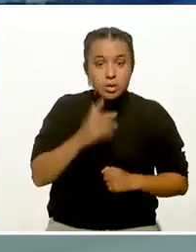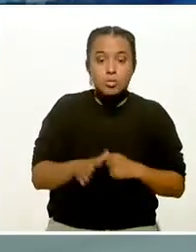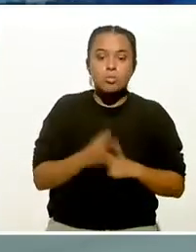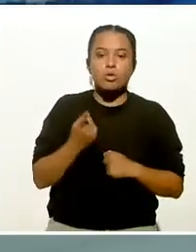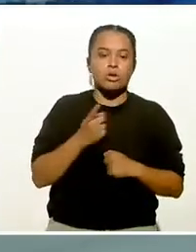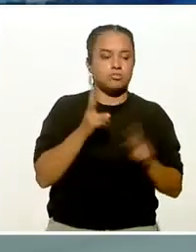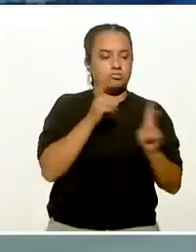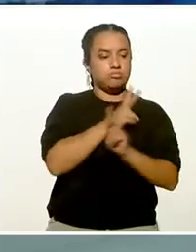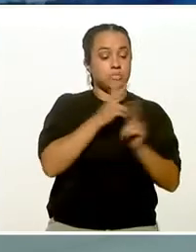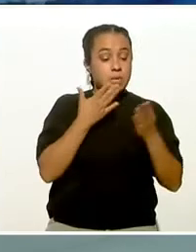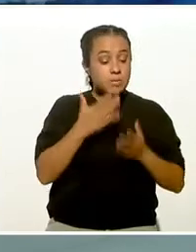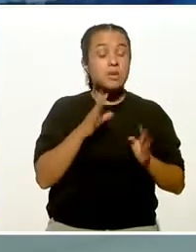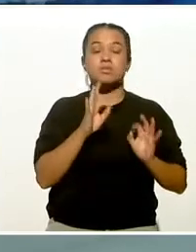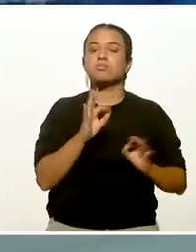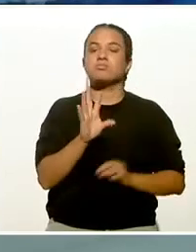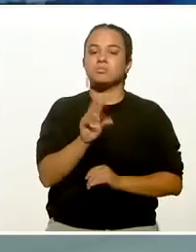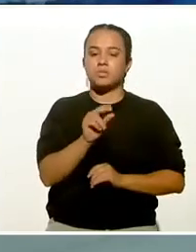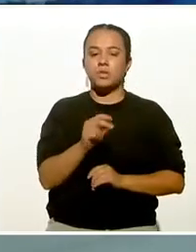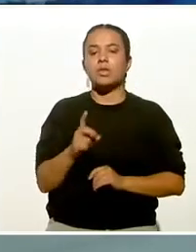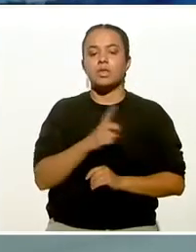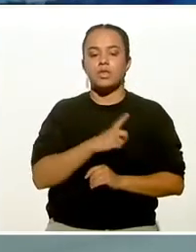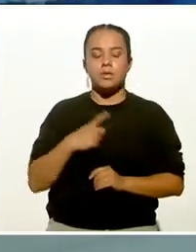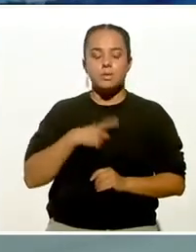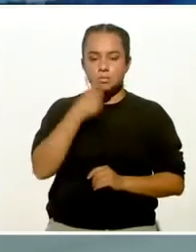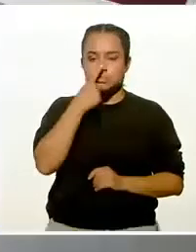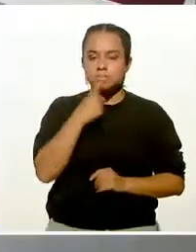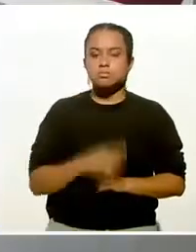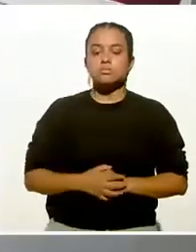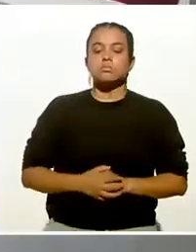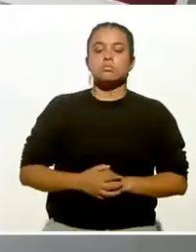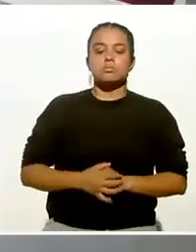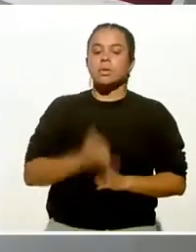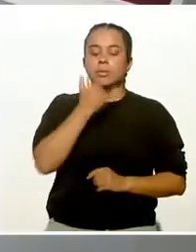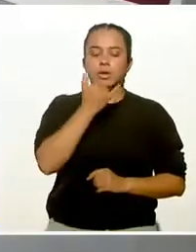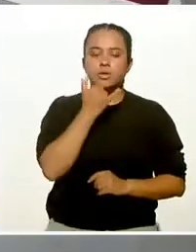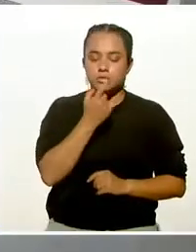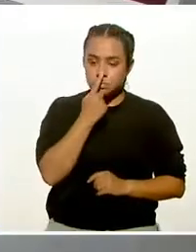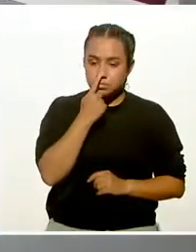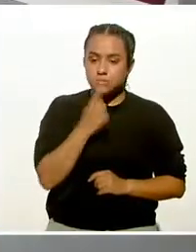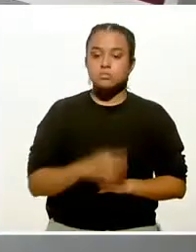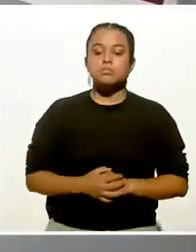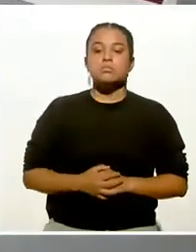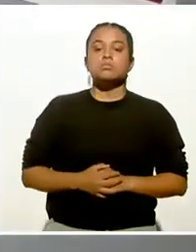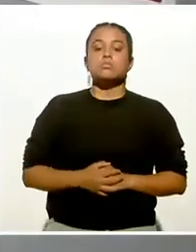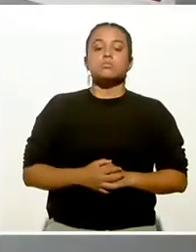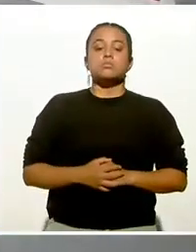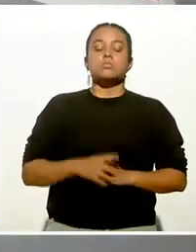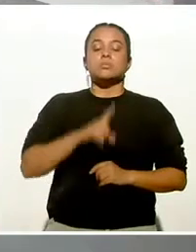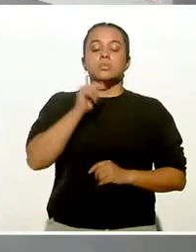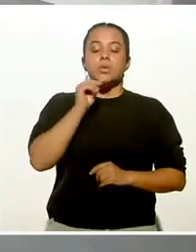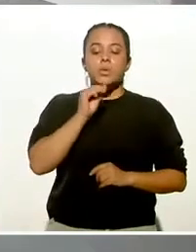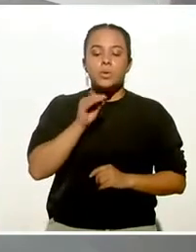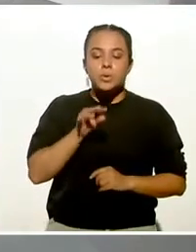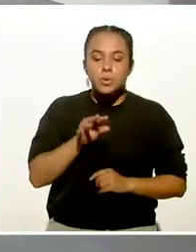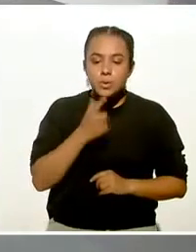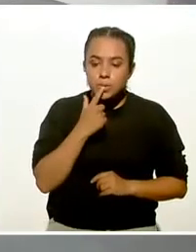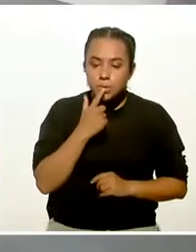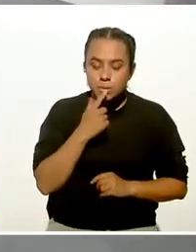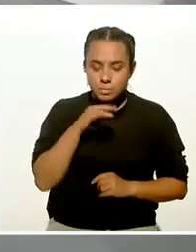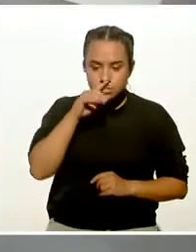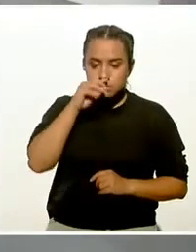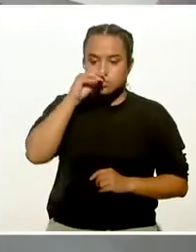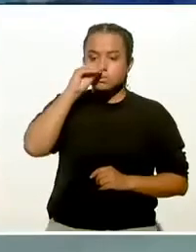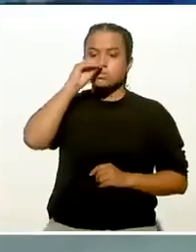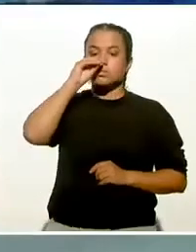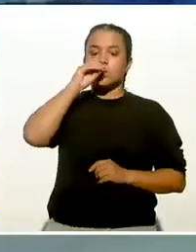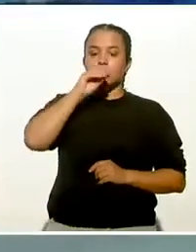respiración. ¿Qué es lo que tengo que hacer? Inspirar por la boca, digo, perdón, por la nariz, expirar por la boca para controlar la respiración.